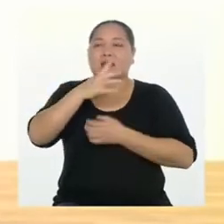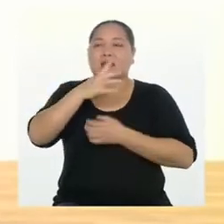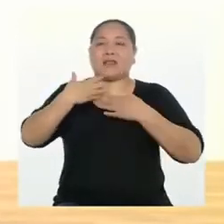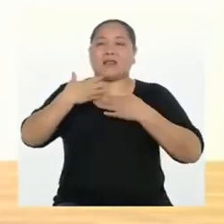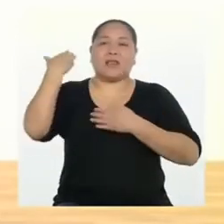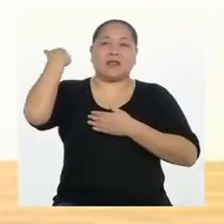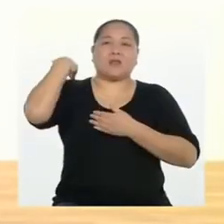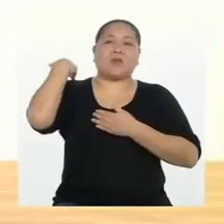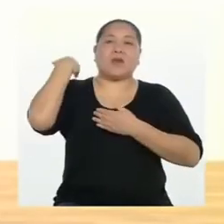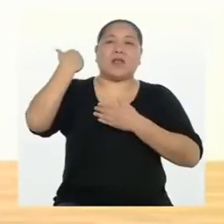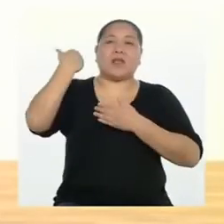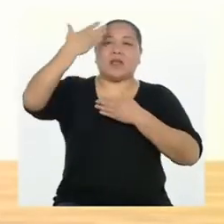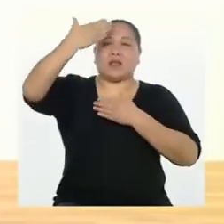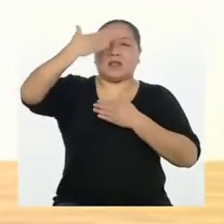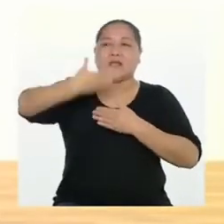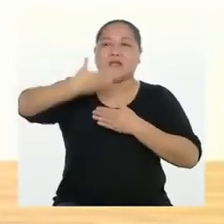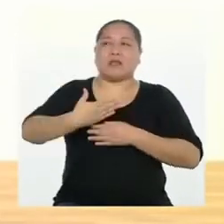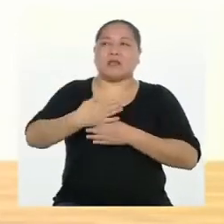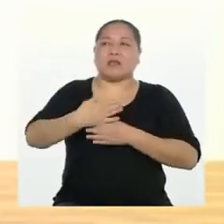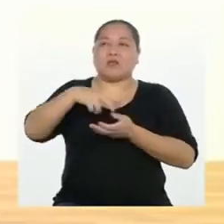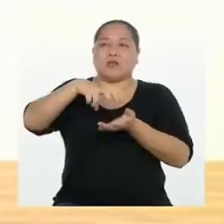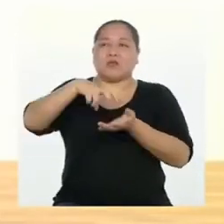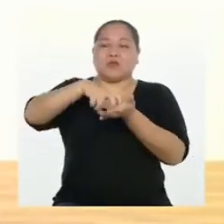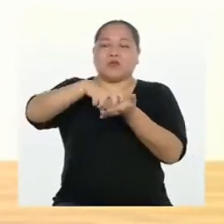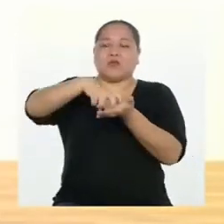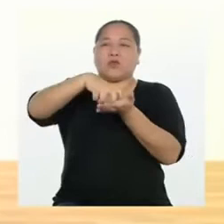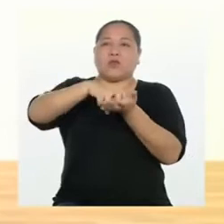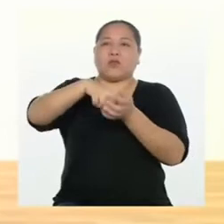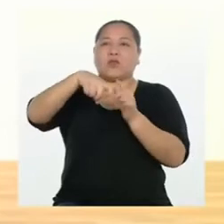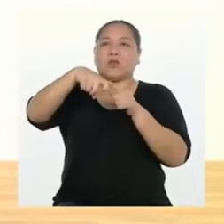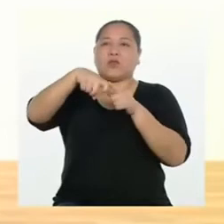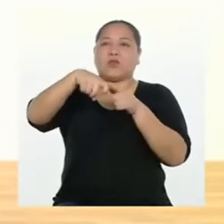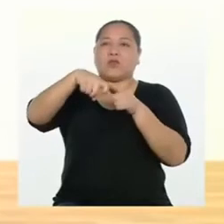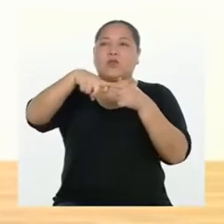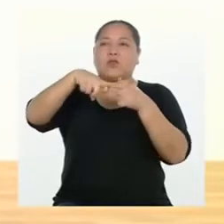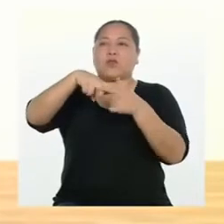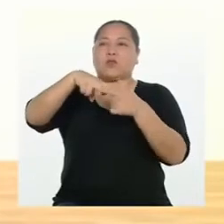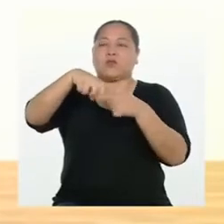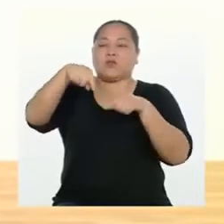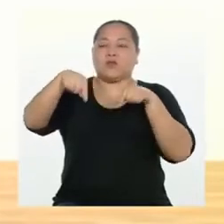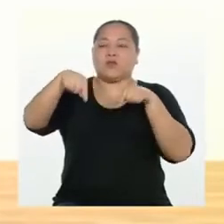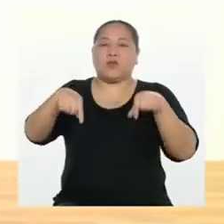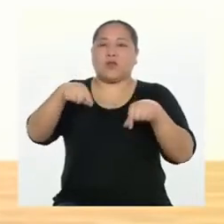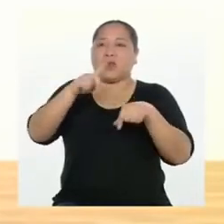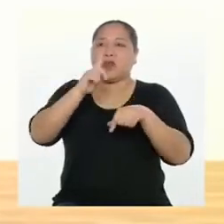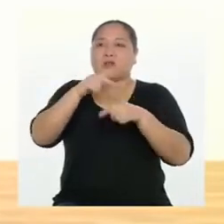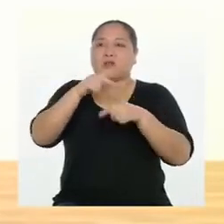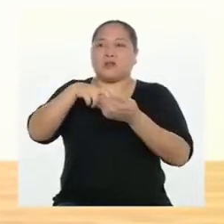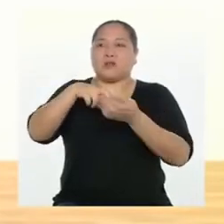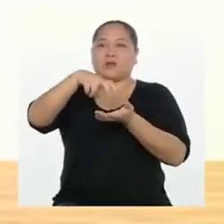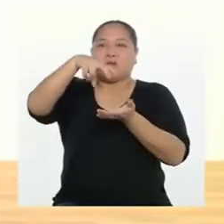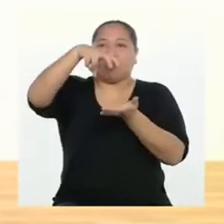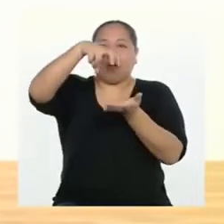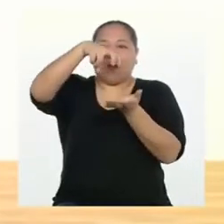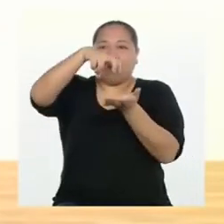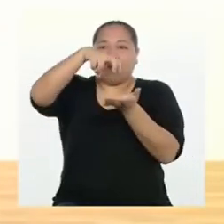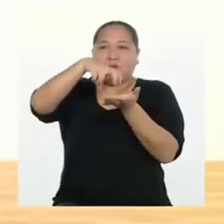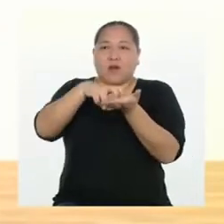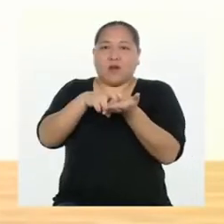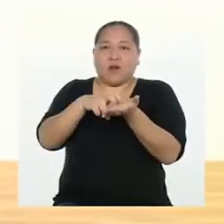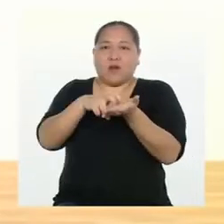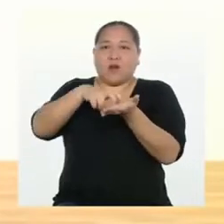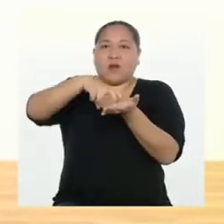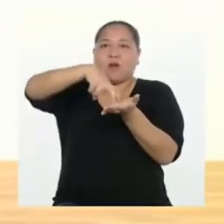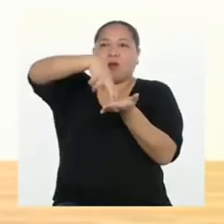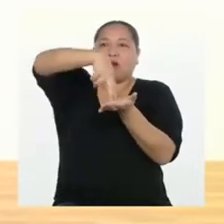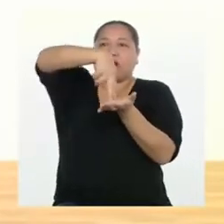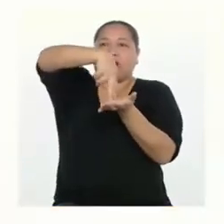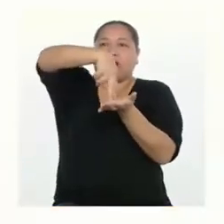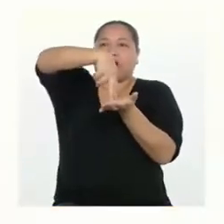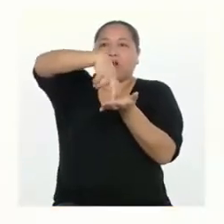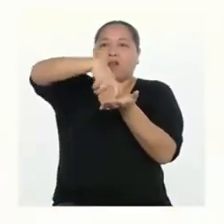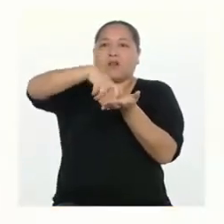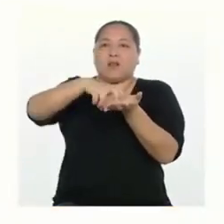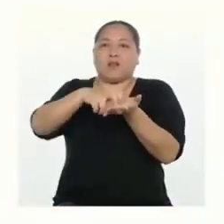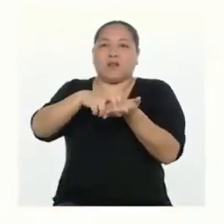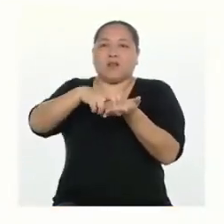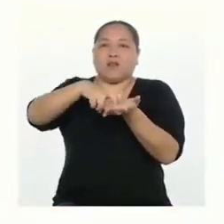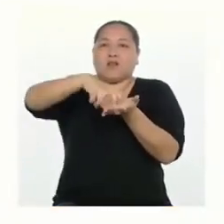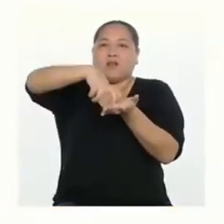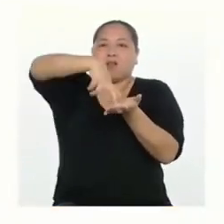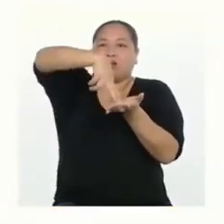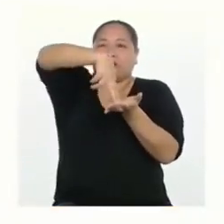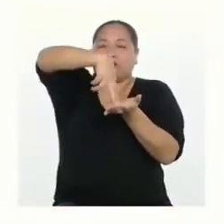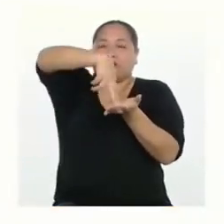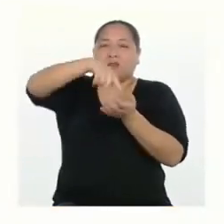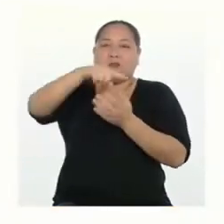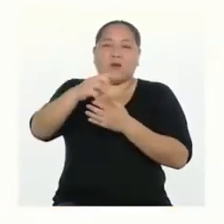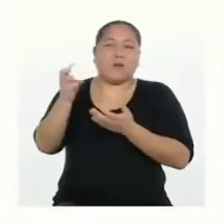derecha y que tus rodillas no pasen la punta de tus pies. De esta manera. Abajo y arriba. Si quieres